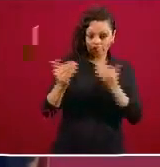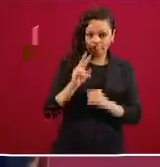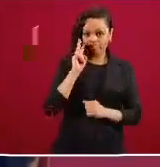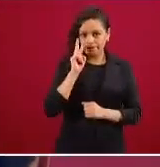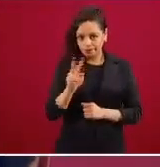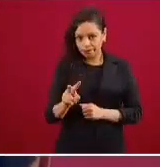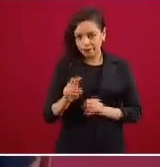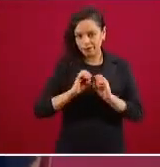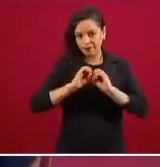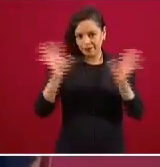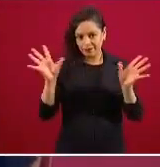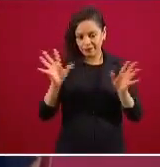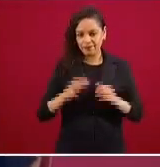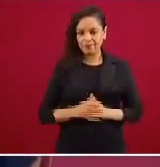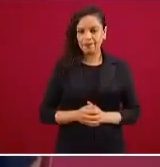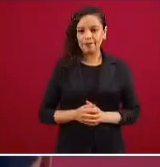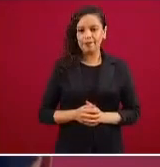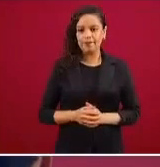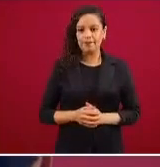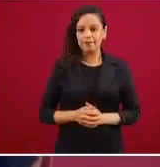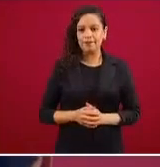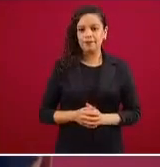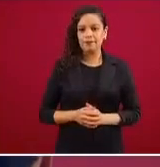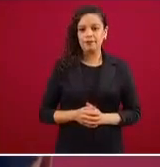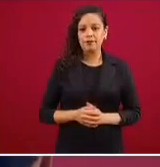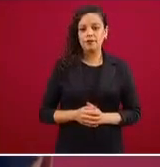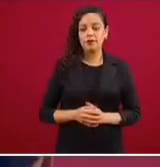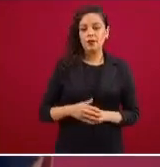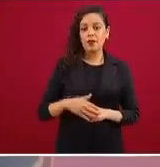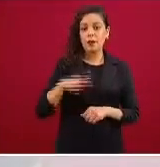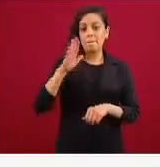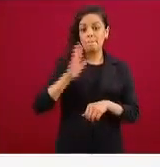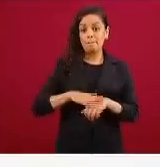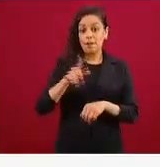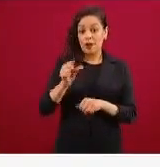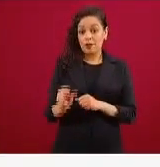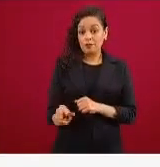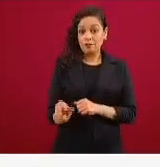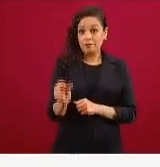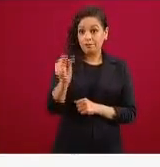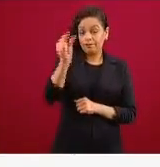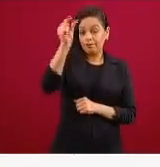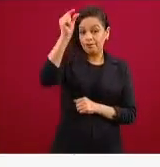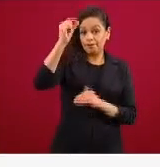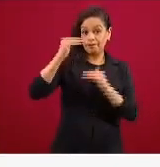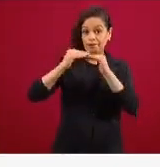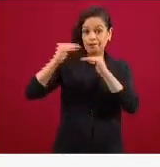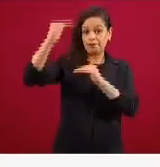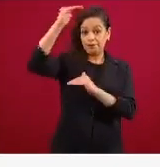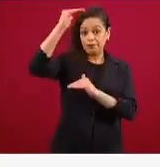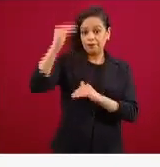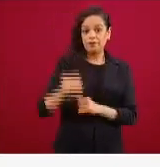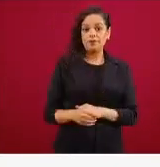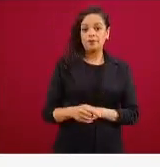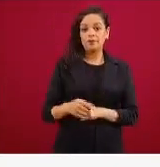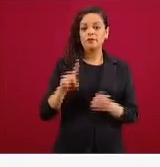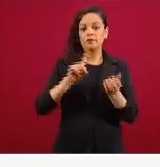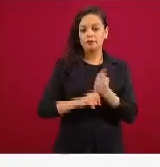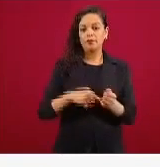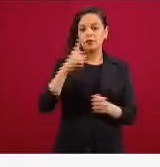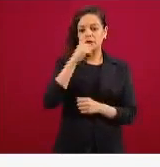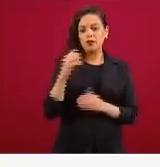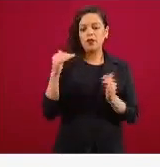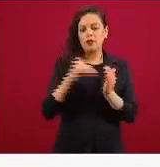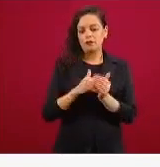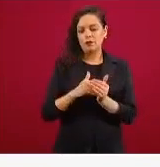visual en términos de la altura de esta columna. Aquí se ve la incidencia por 100 mil habitantes. En forma